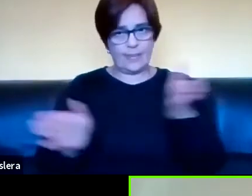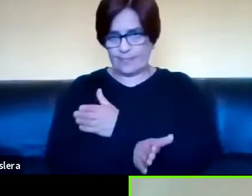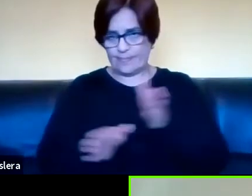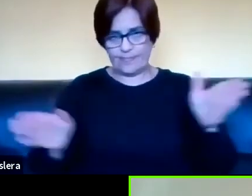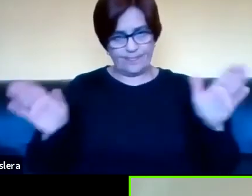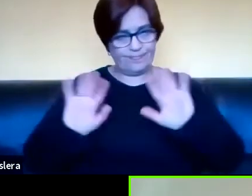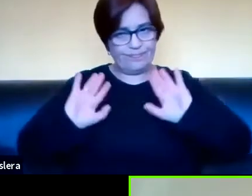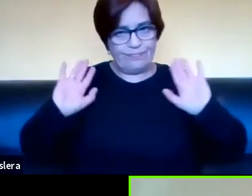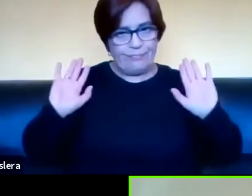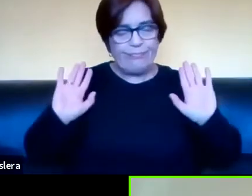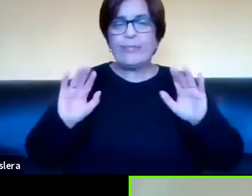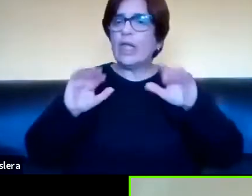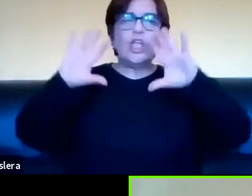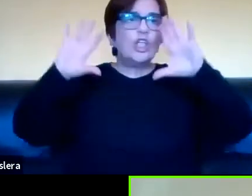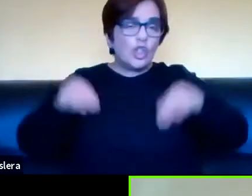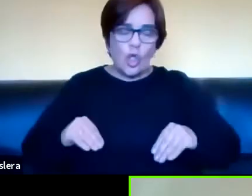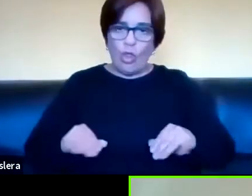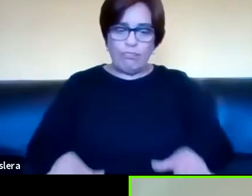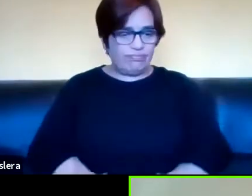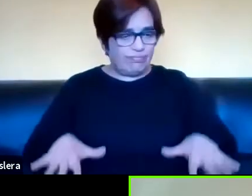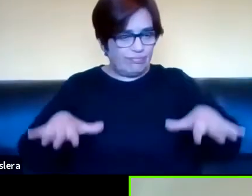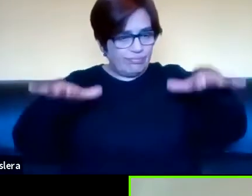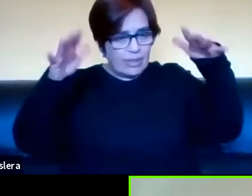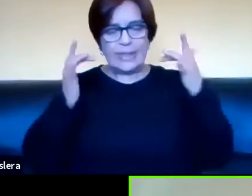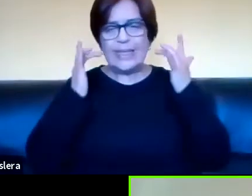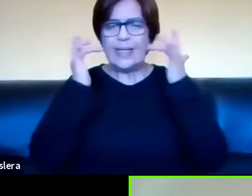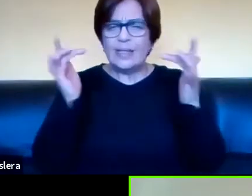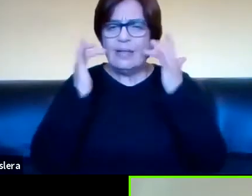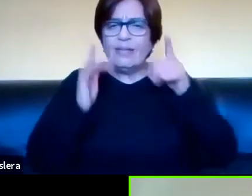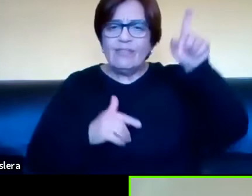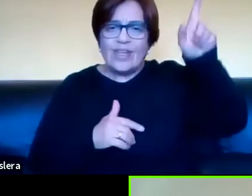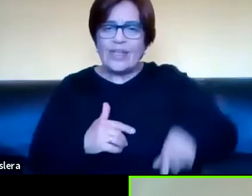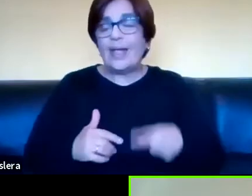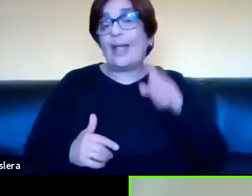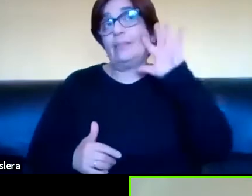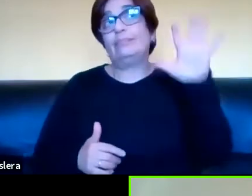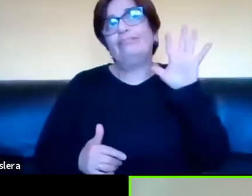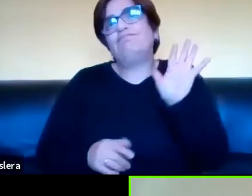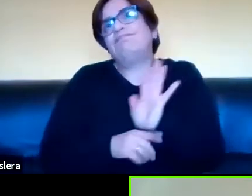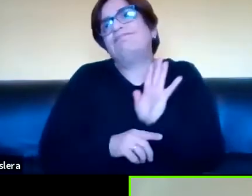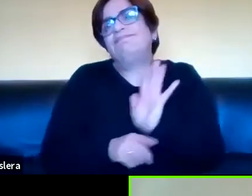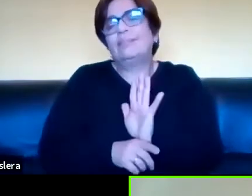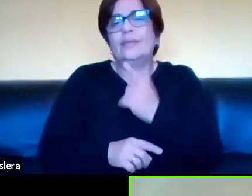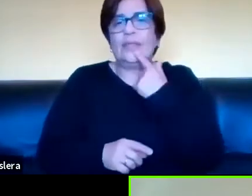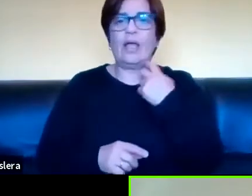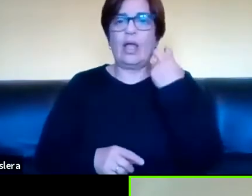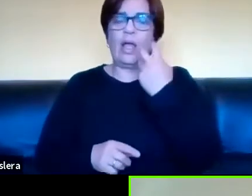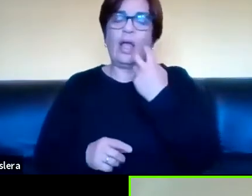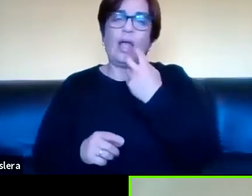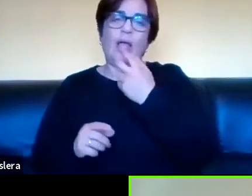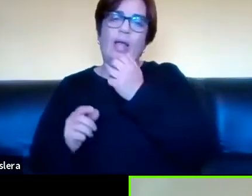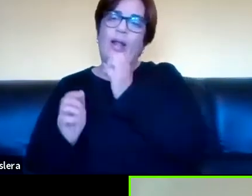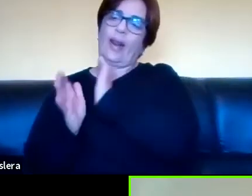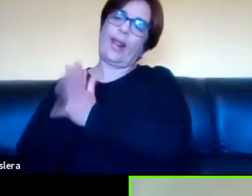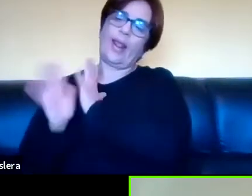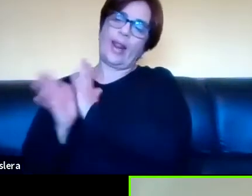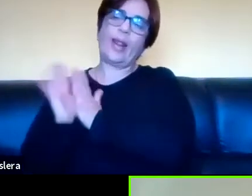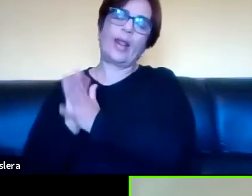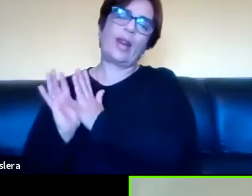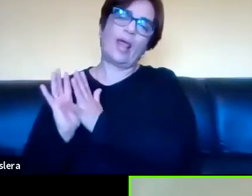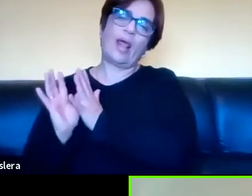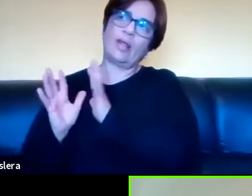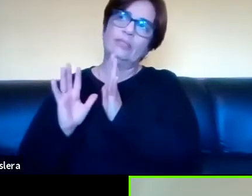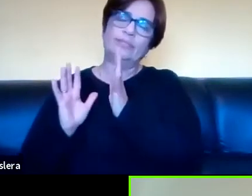Entonces, toda la educación de los sordos partía del supuesto de que en la oralidad se hablaba en la lengua de señas